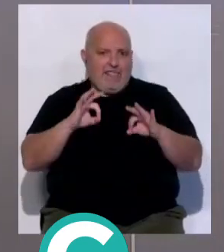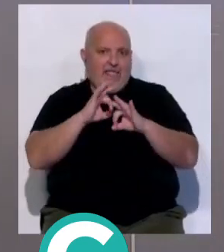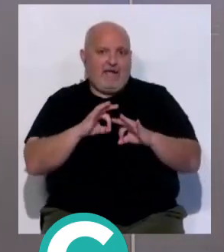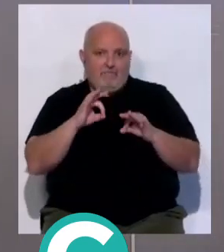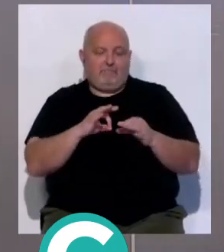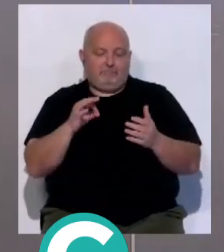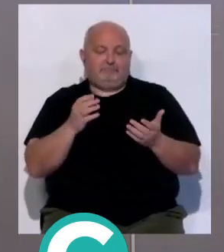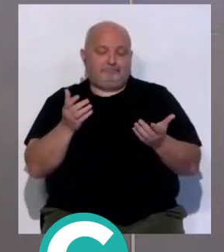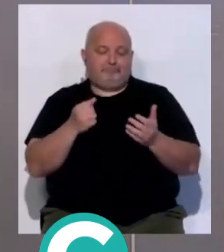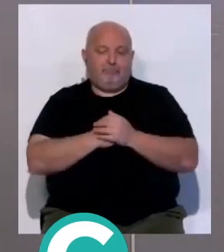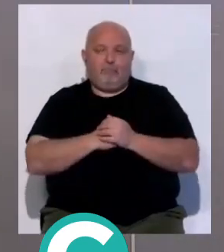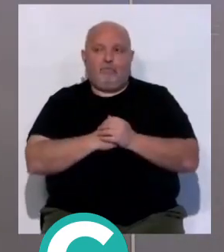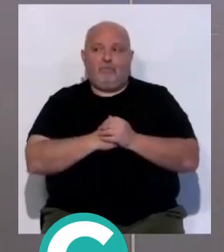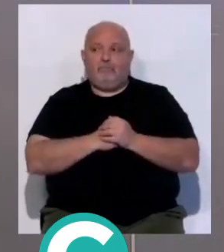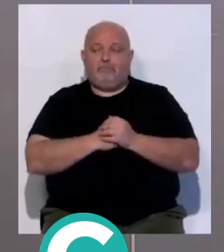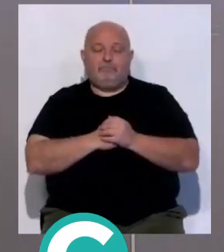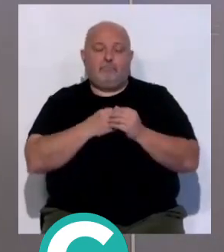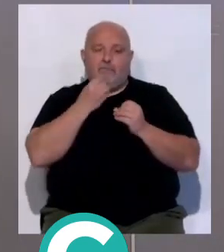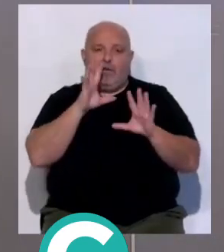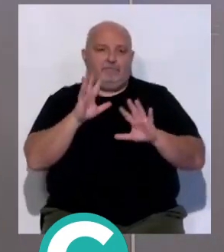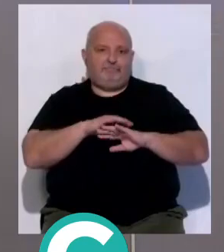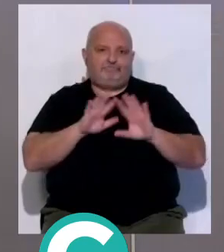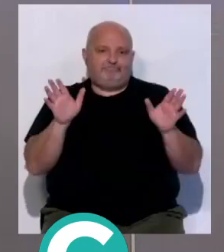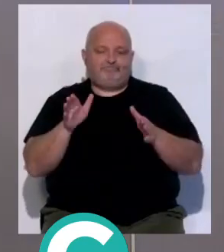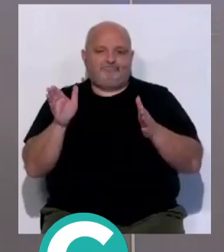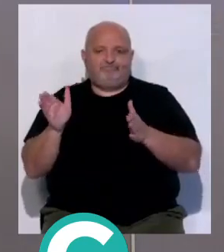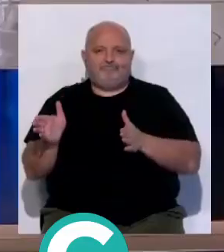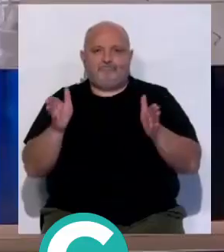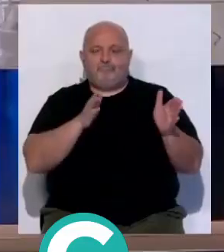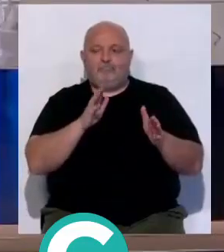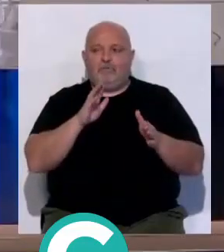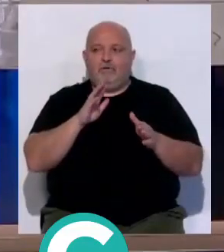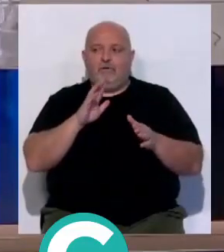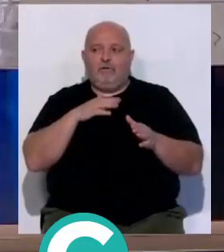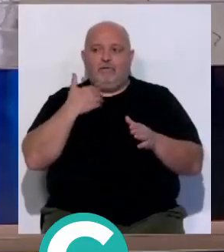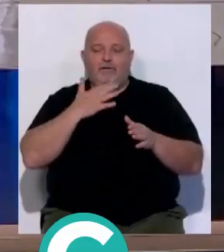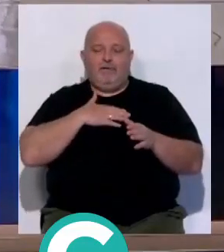que... Mejor vamos a pasar un página. Hasta mañana tampoco.